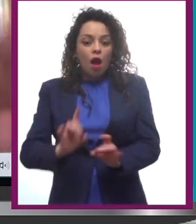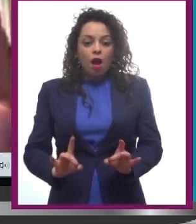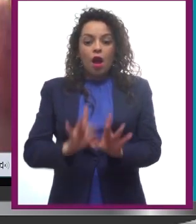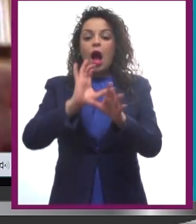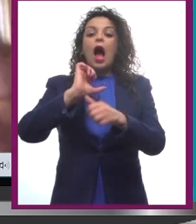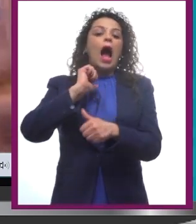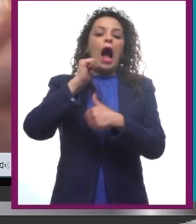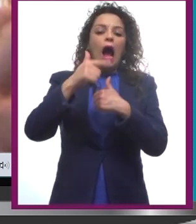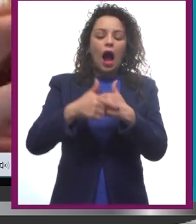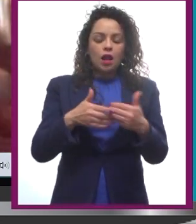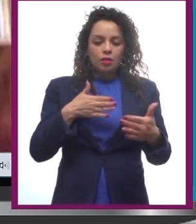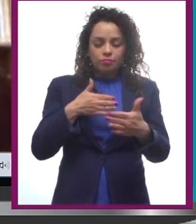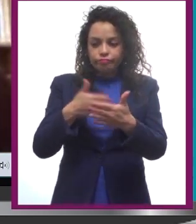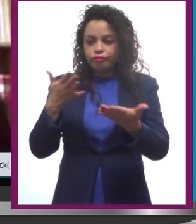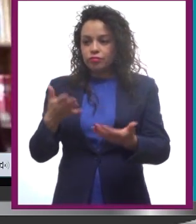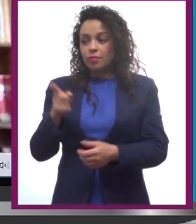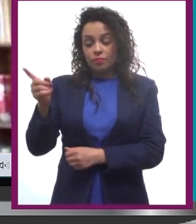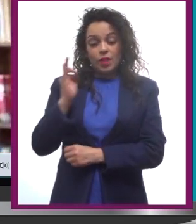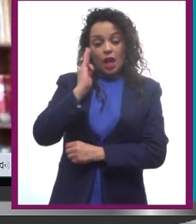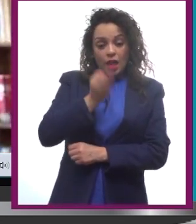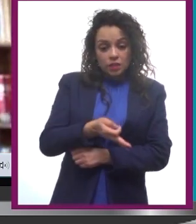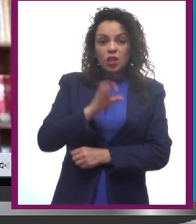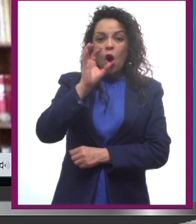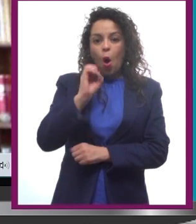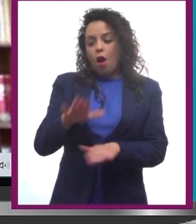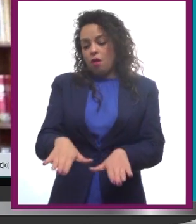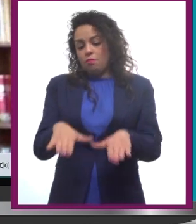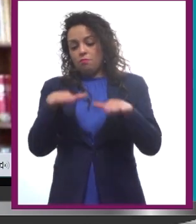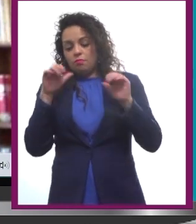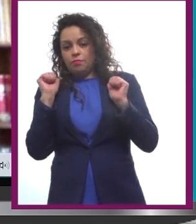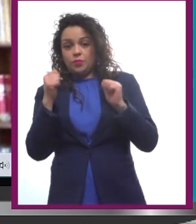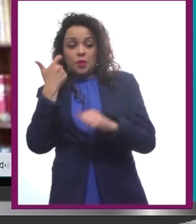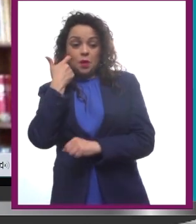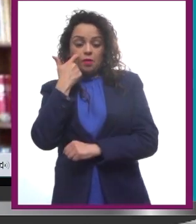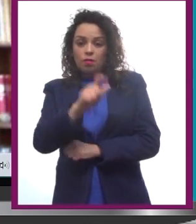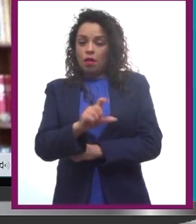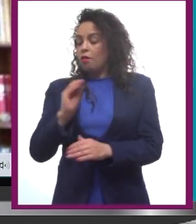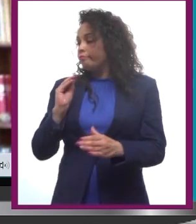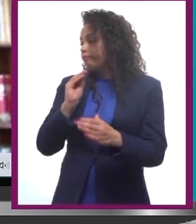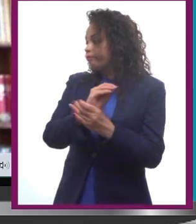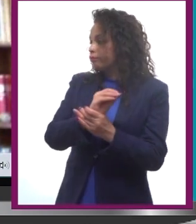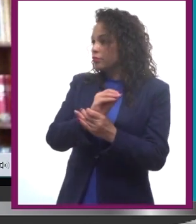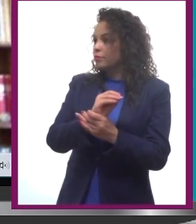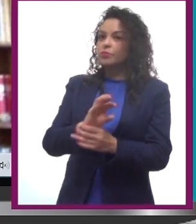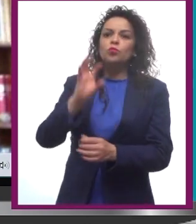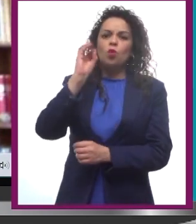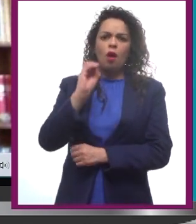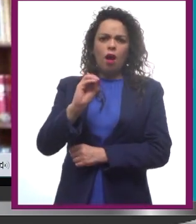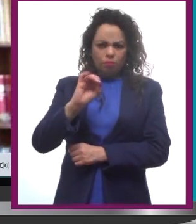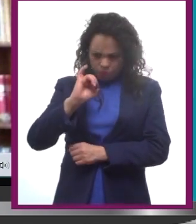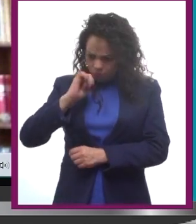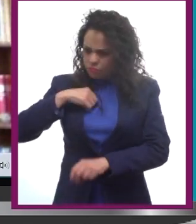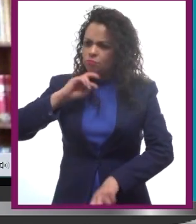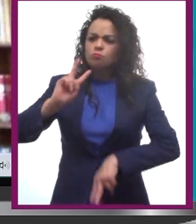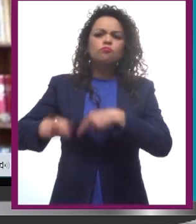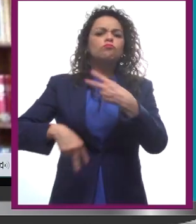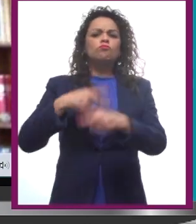aceptas, o pues te quedas guardado y no, y te escondes y no haces nada, o sacas la casta, sacas el